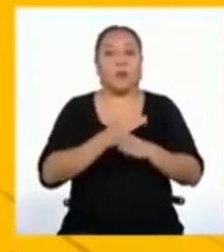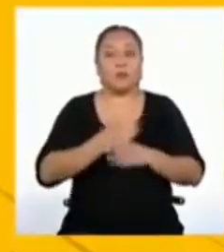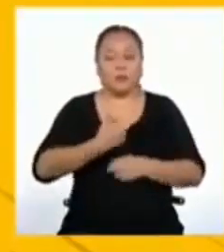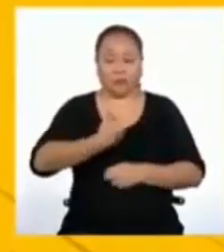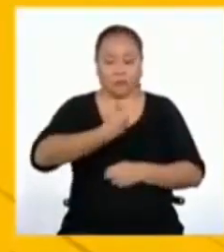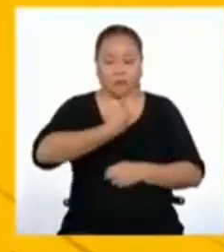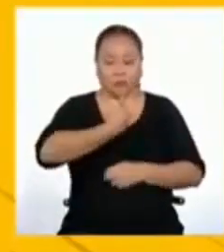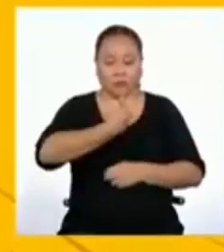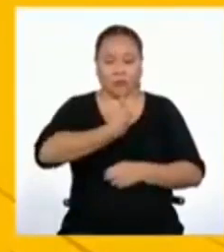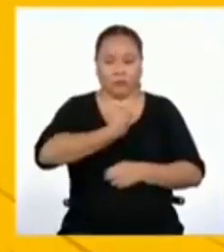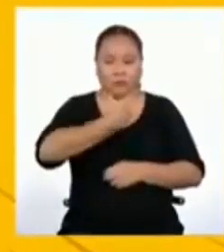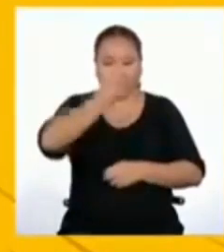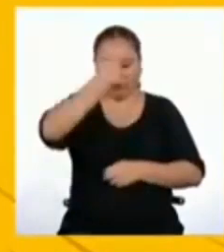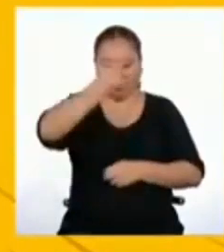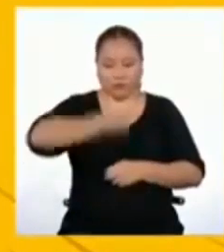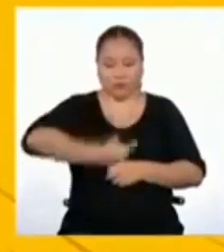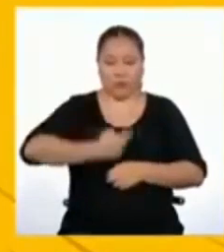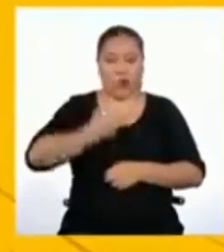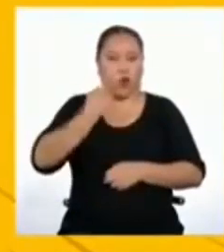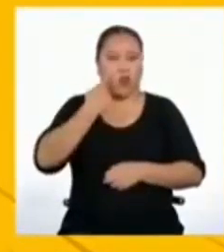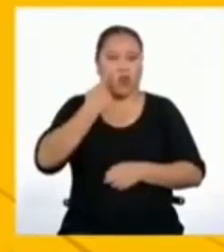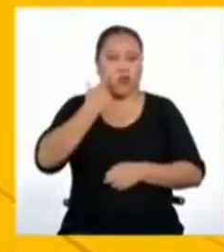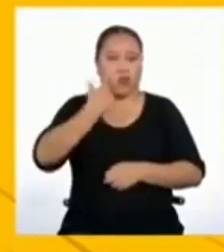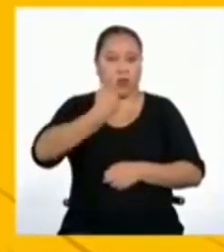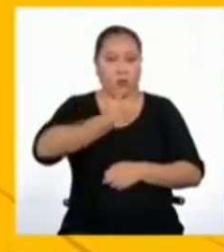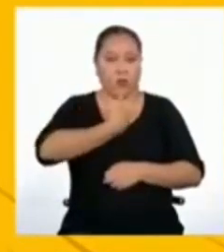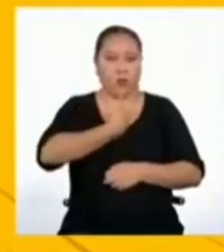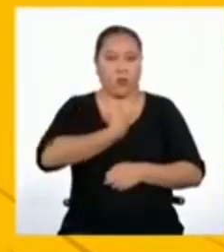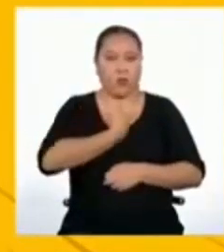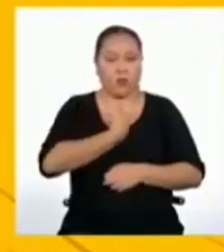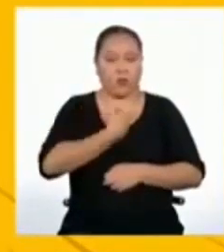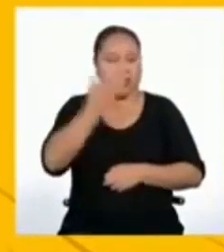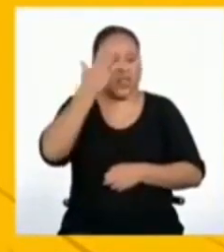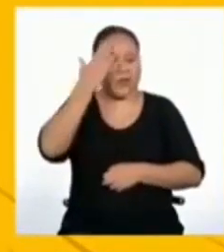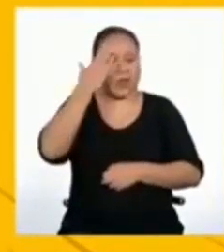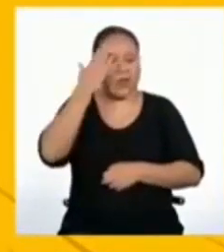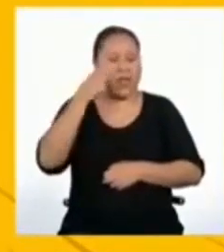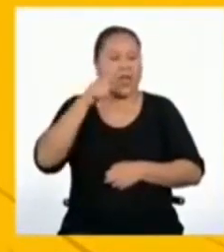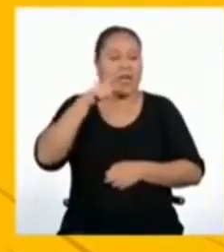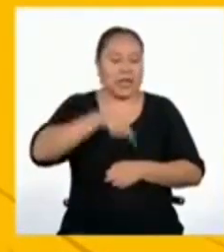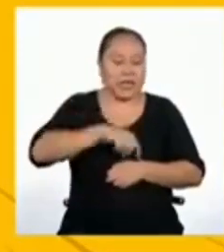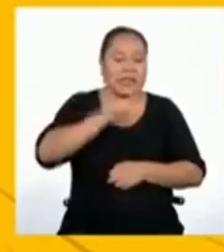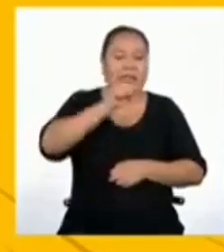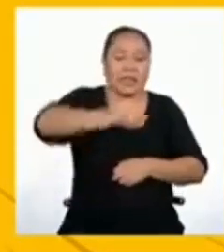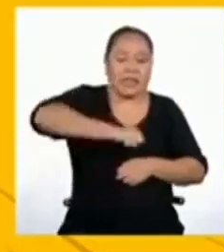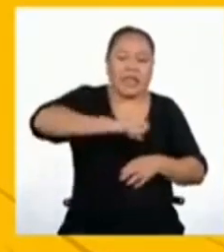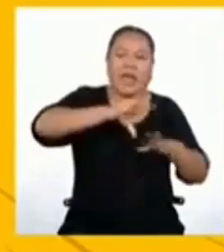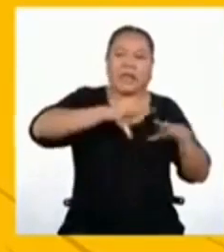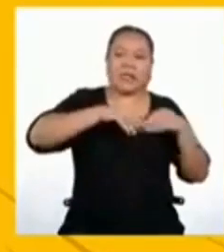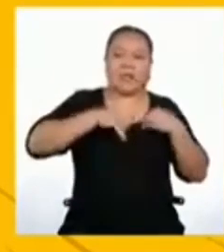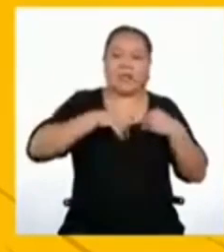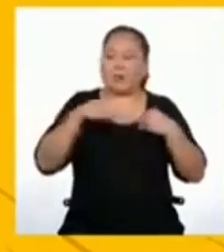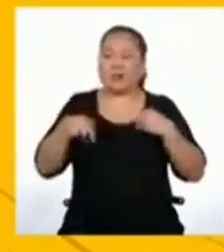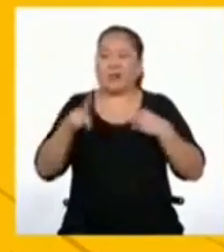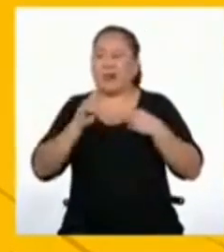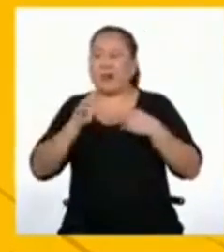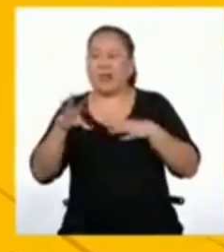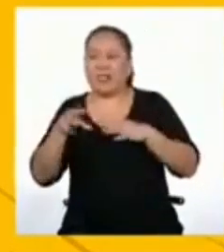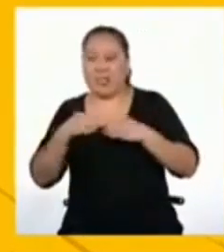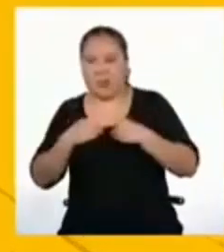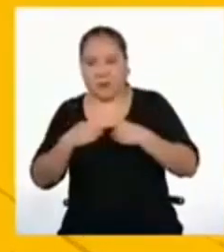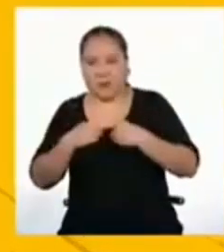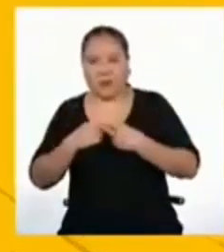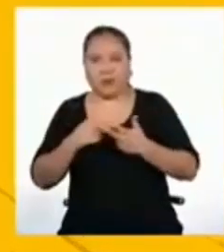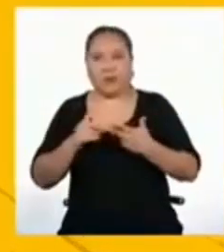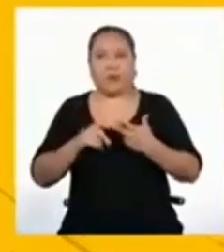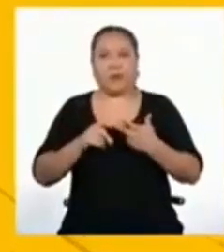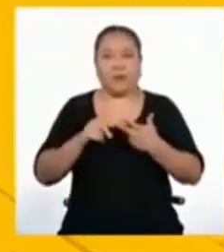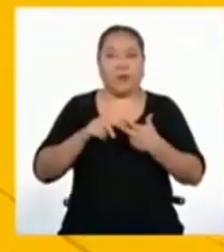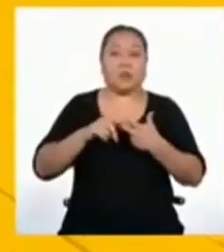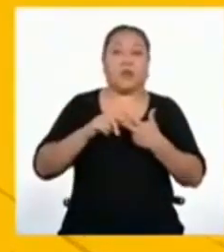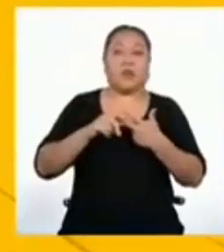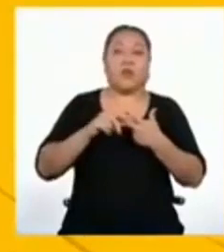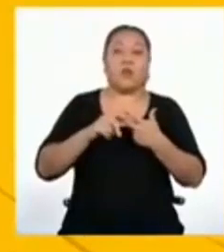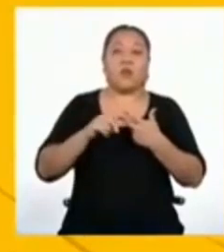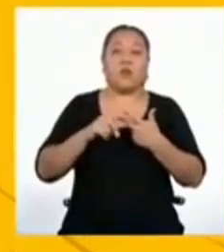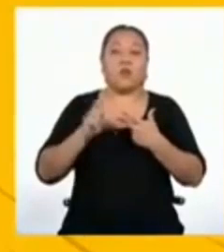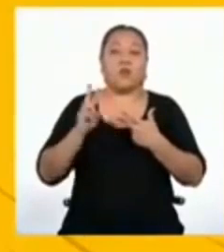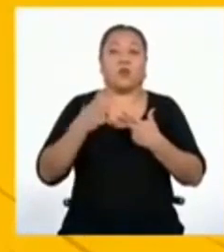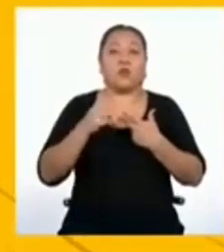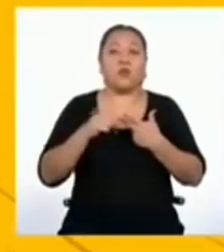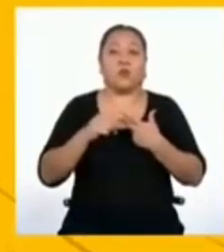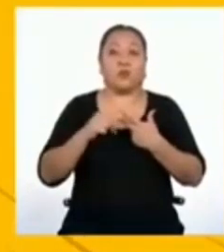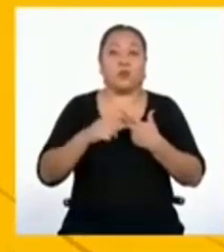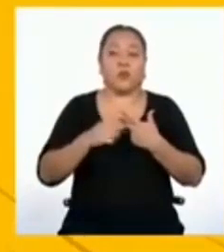autoconocimiento. Saber qué tolero y qué no. Segundo, la autorregulación.